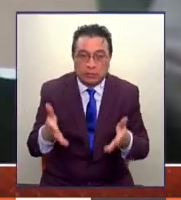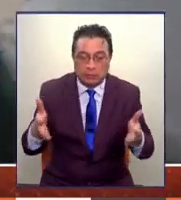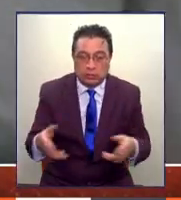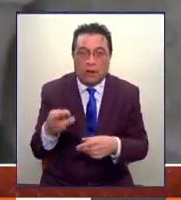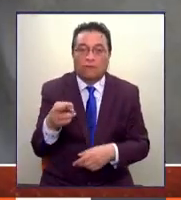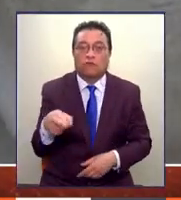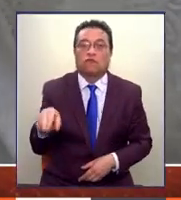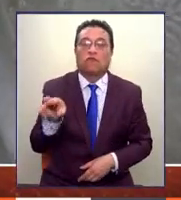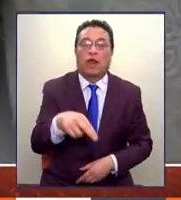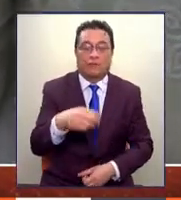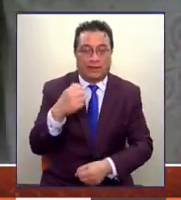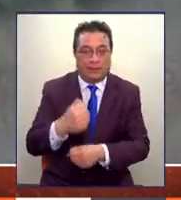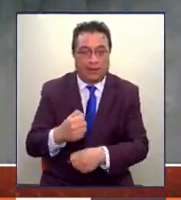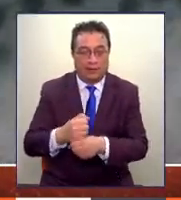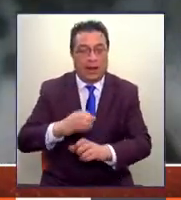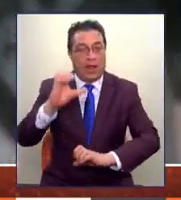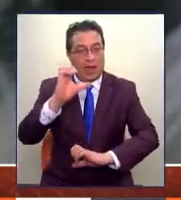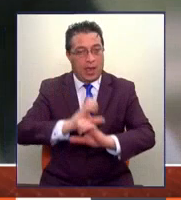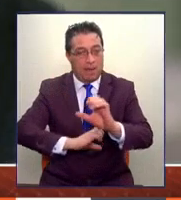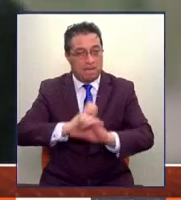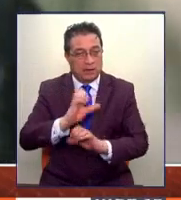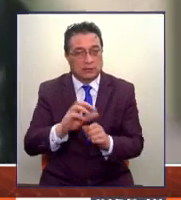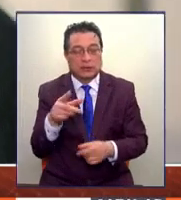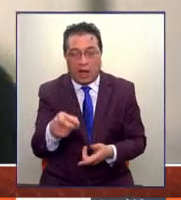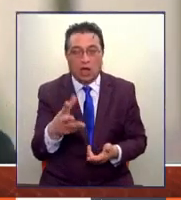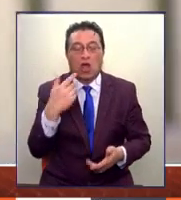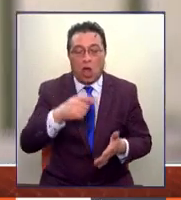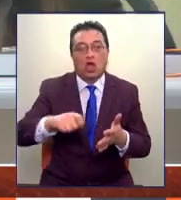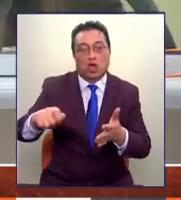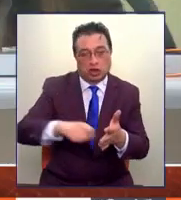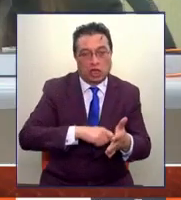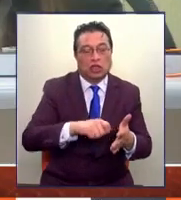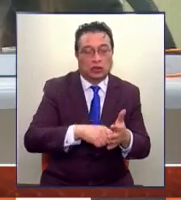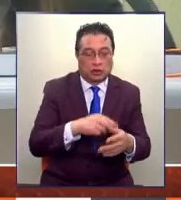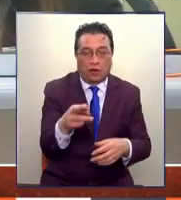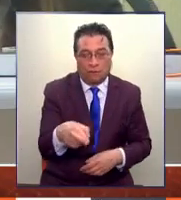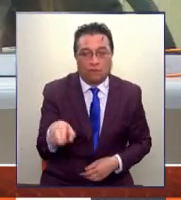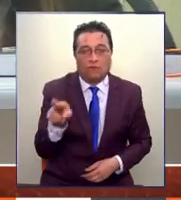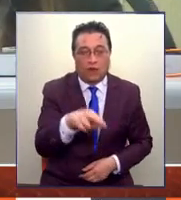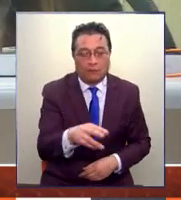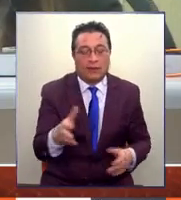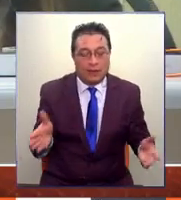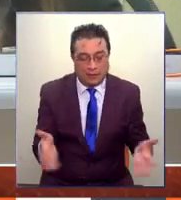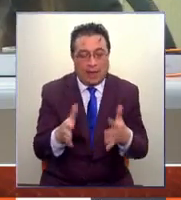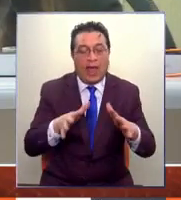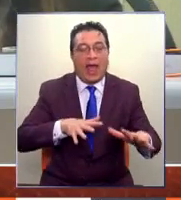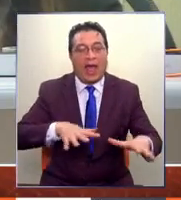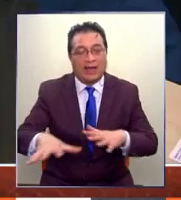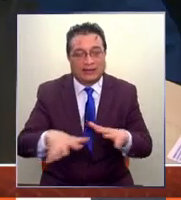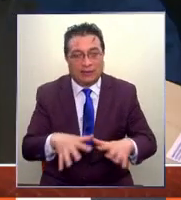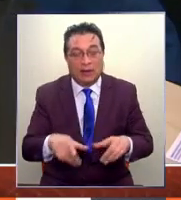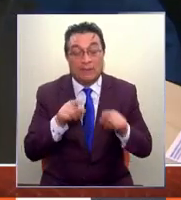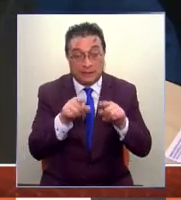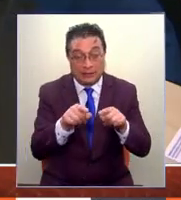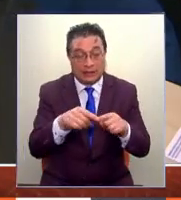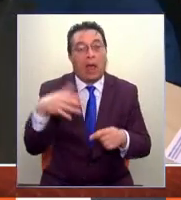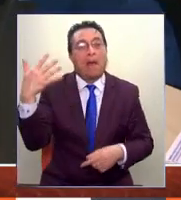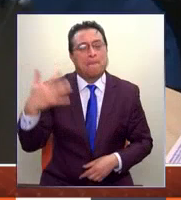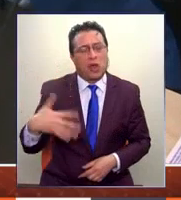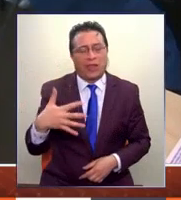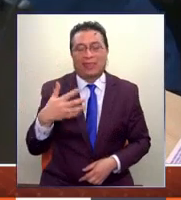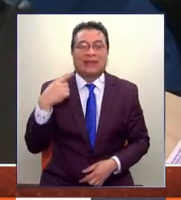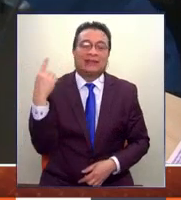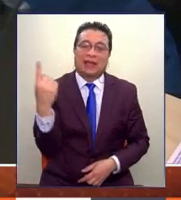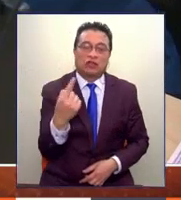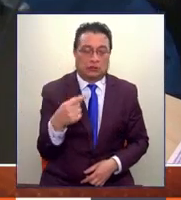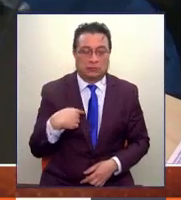trabajar, para que los empresarios, los emprendedores vuelvan a contratar, vuelvan a operar, vuelvan a generar actividad. Creo que esa es una prioridad nacional, Connie, y en eso